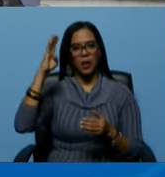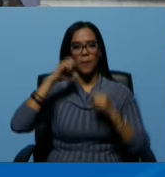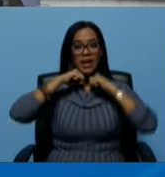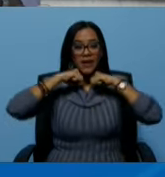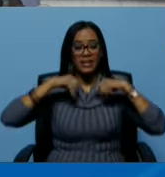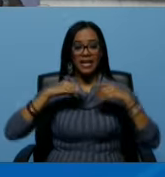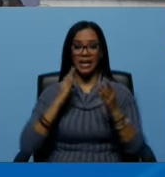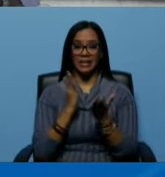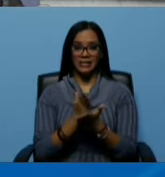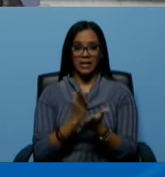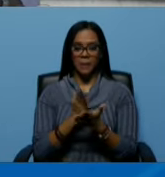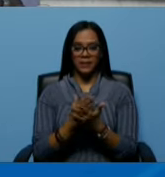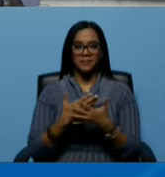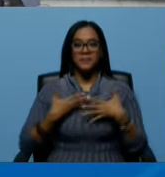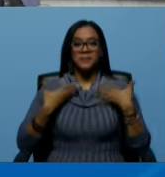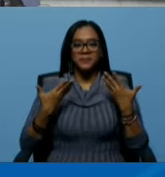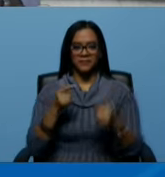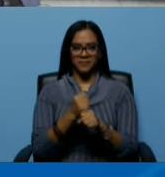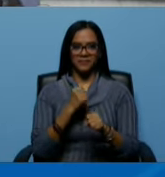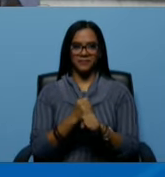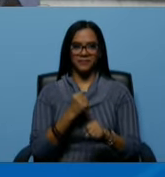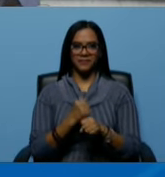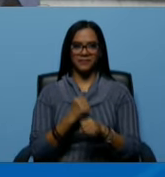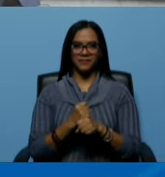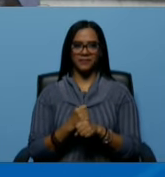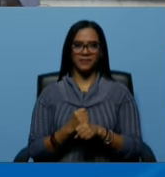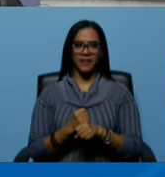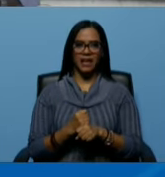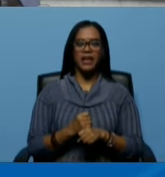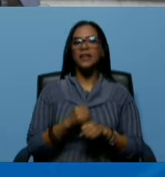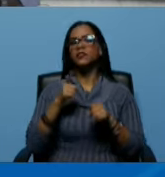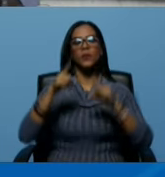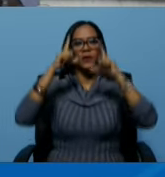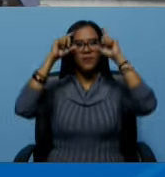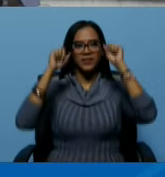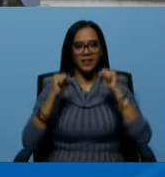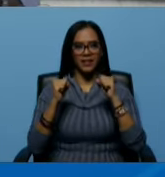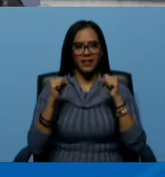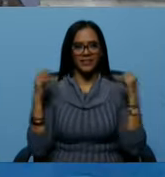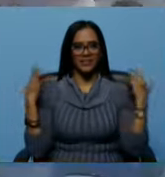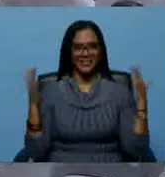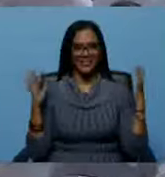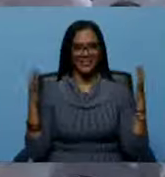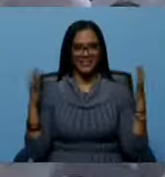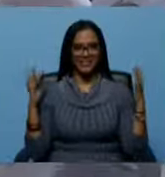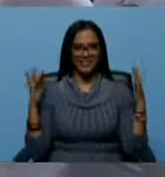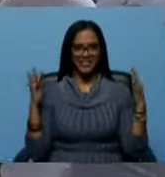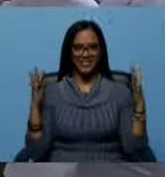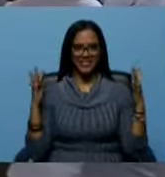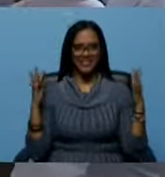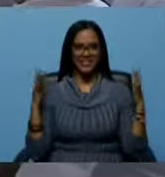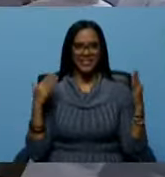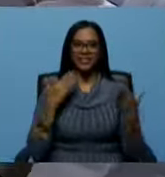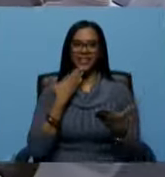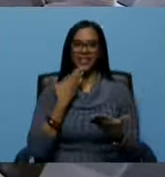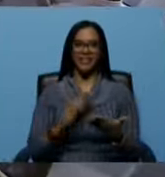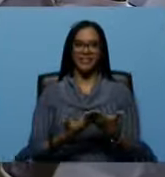y sigan siendo la inspiración con su trabajo y su profesionalismo gracias